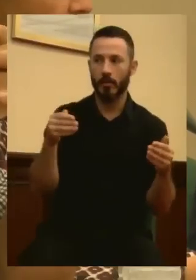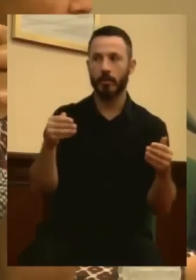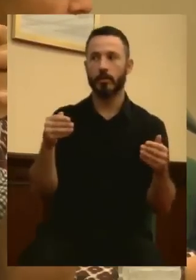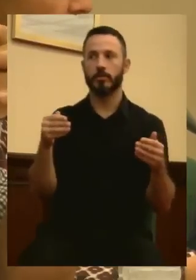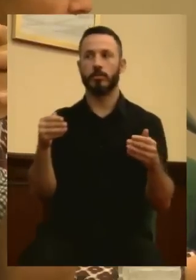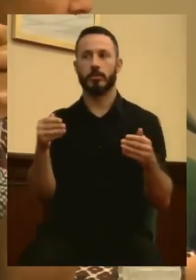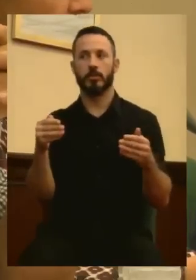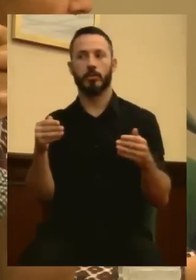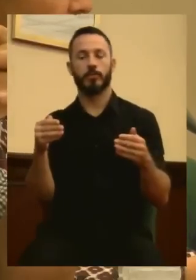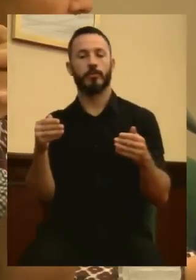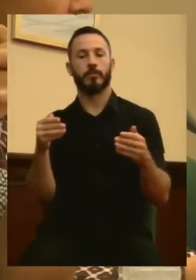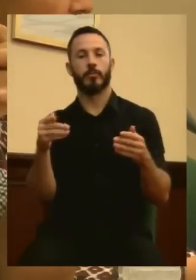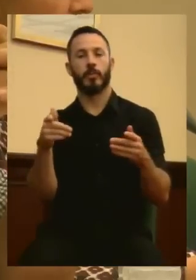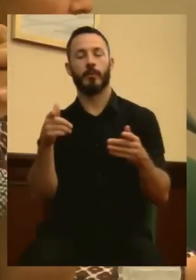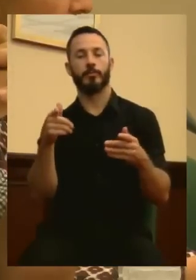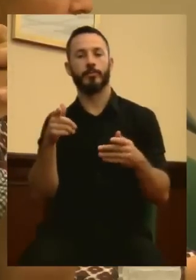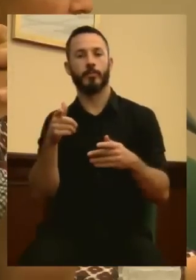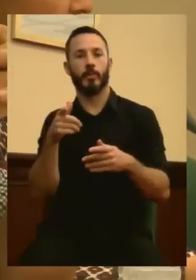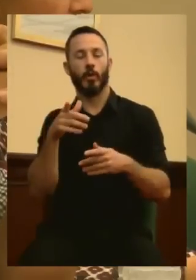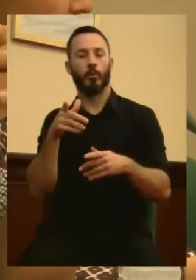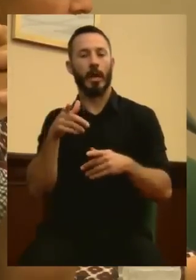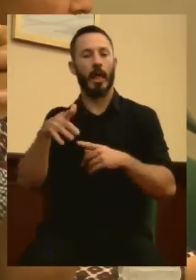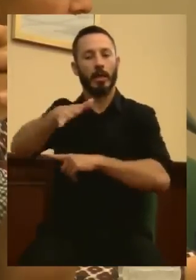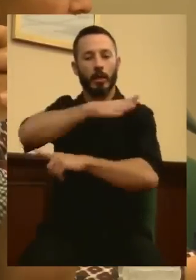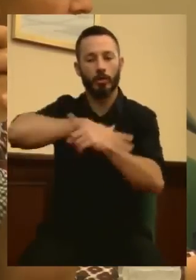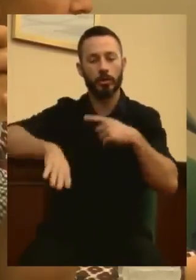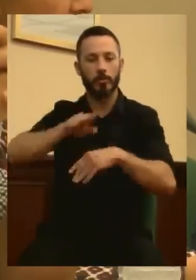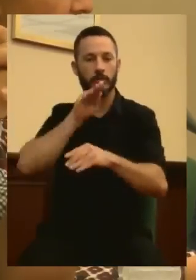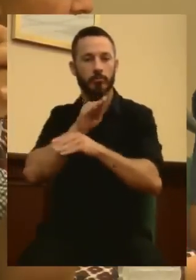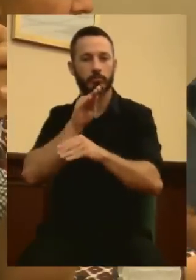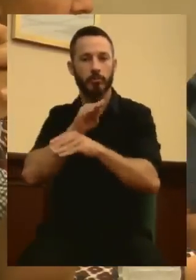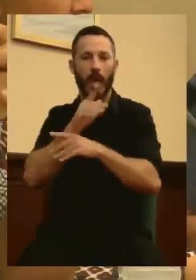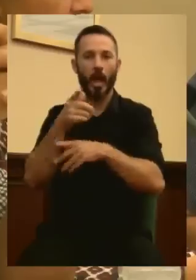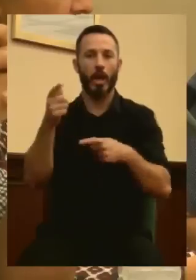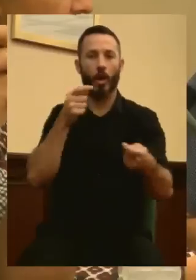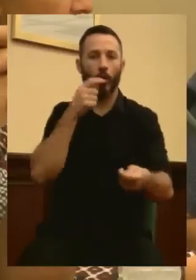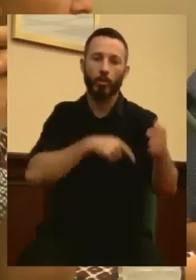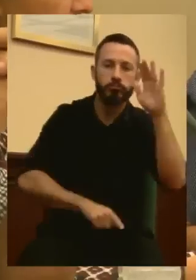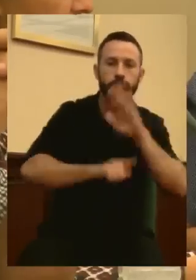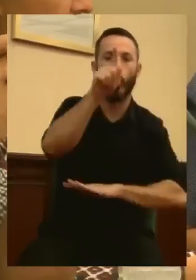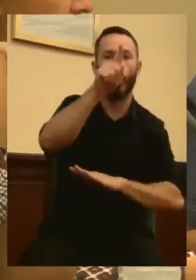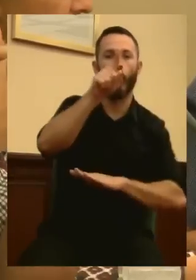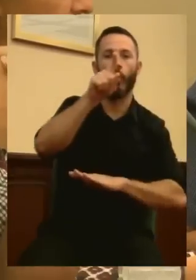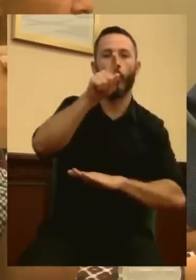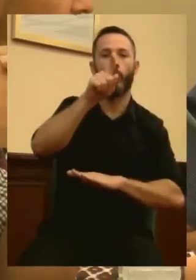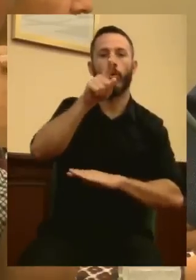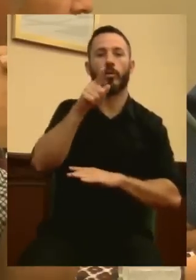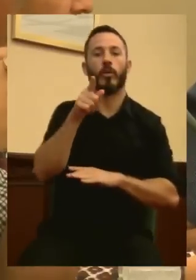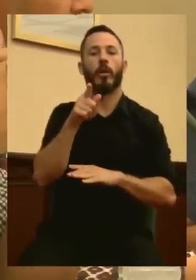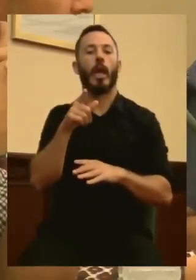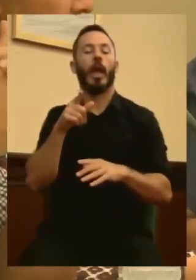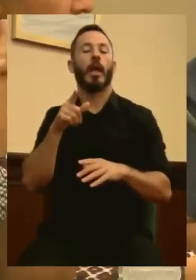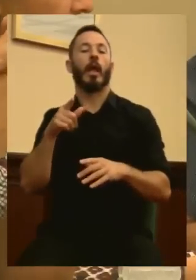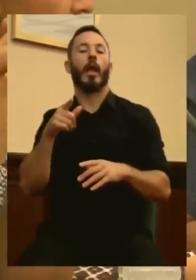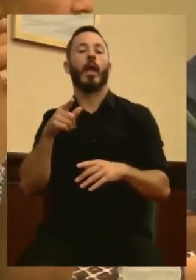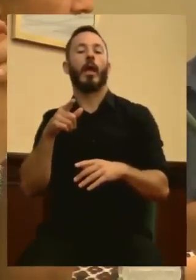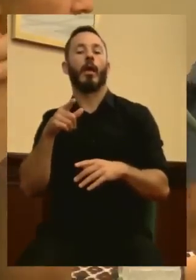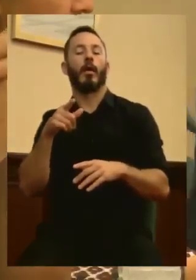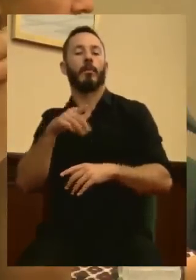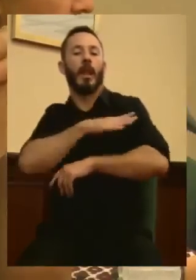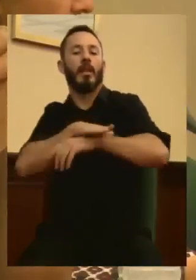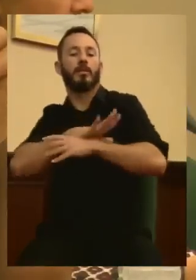únicamente para garantizar un ecosistema favorable a los negocios, minimizando su intervención económica.